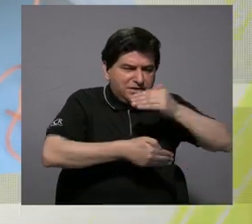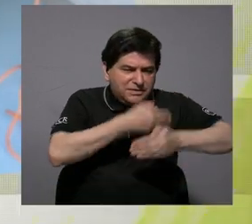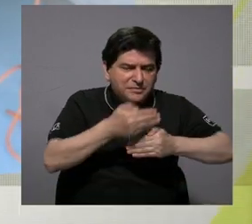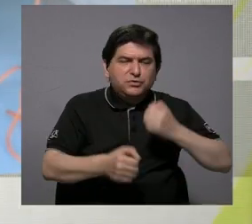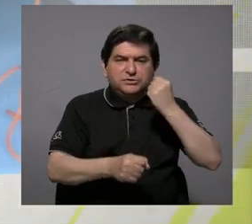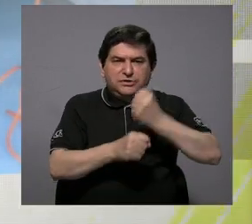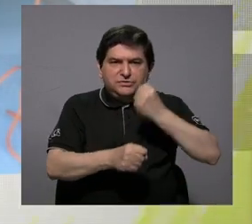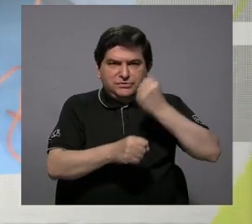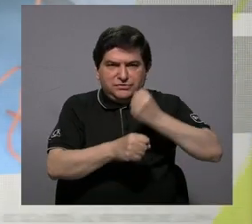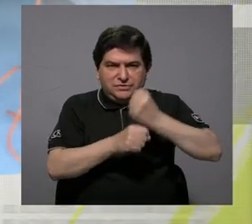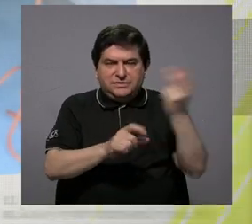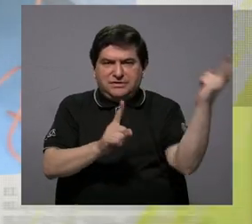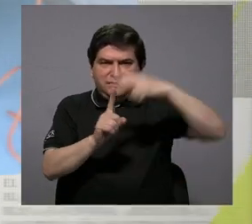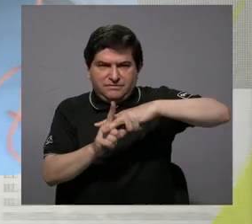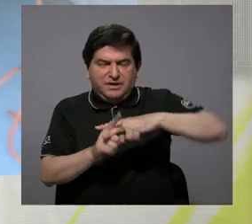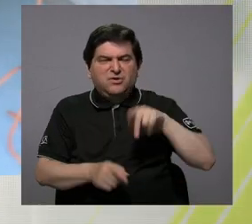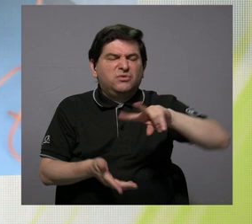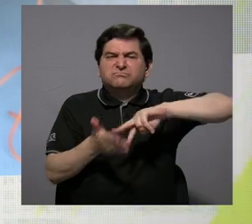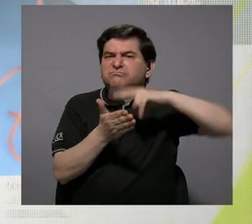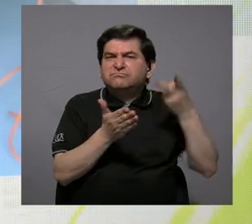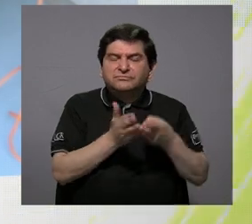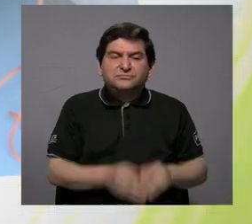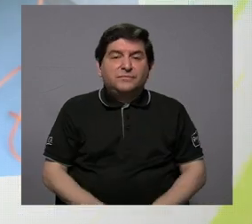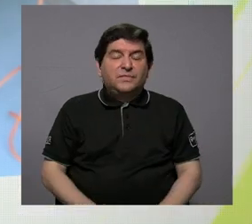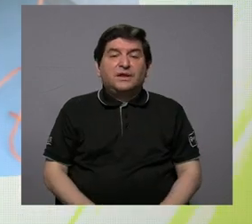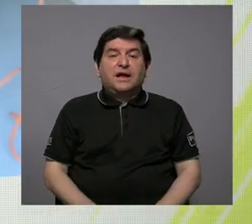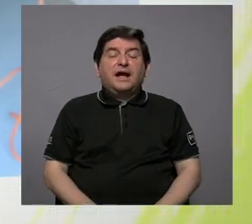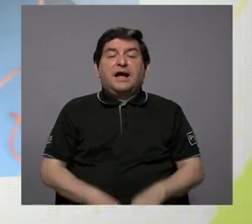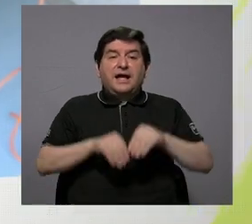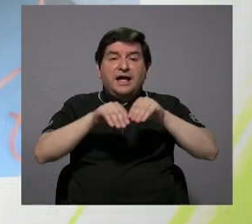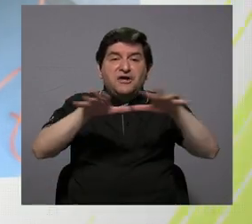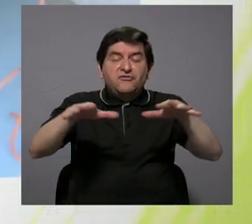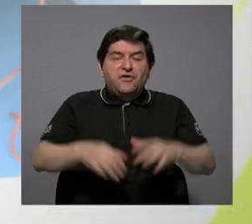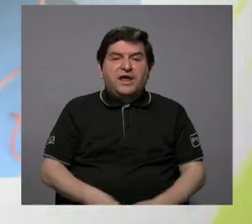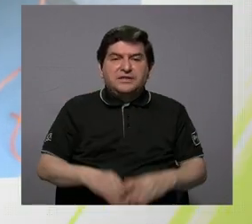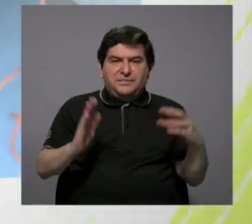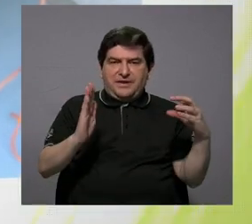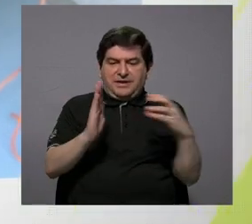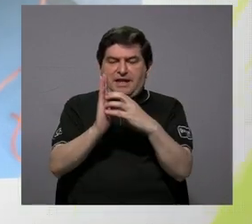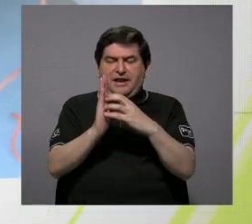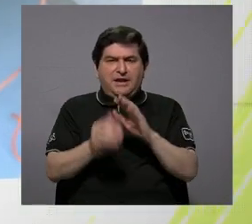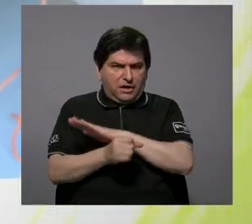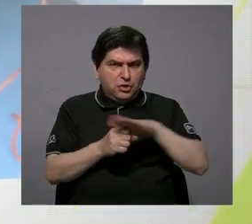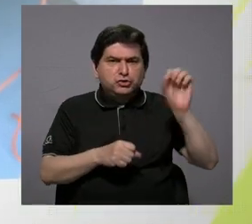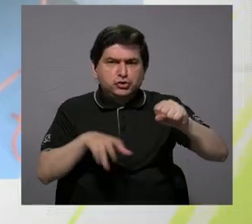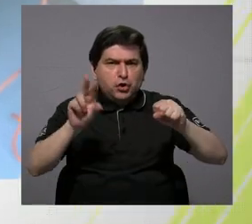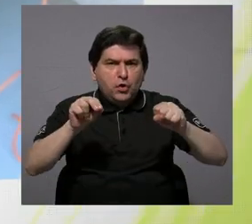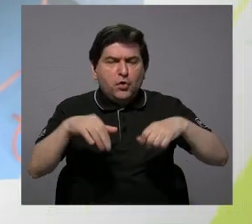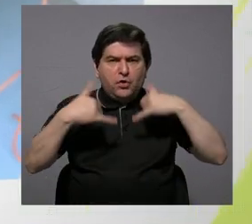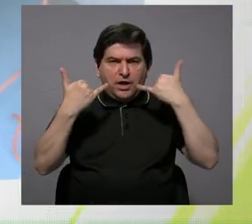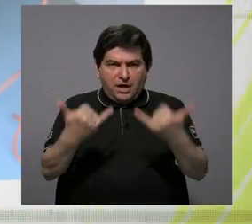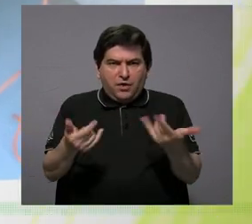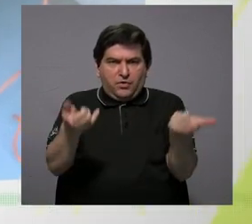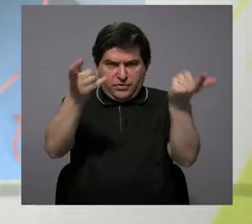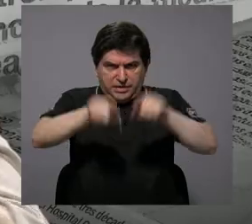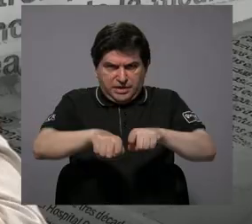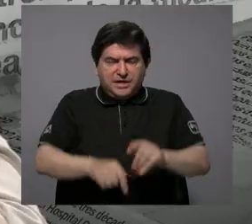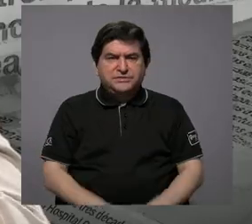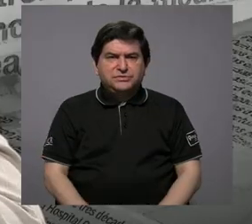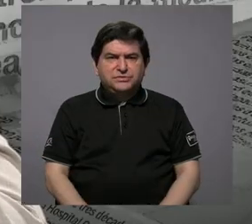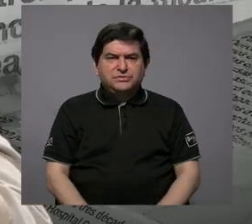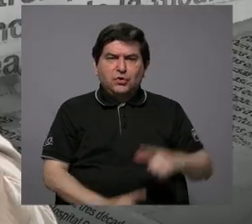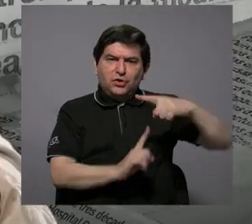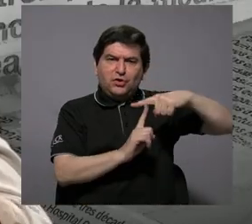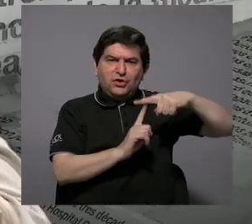operacional y a qué nos referimos con esto, con la red de carga, ¿es suficiente? ¿no es suficiente? Por ejemplo, en este caso específico para los